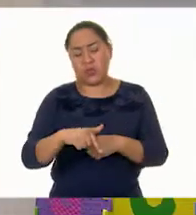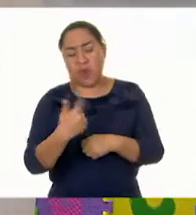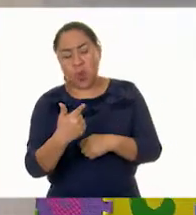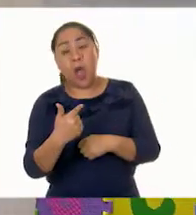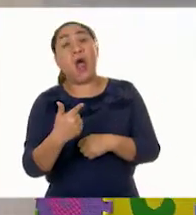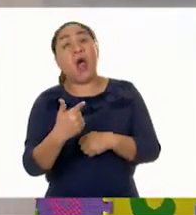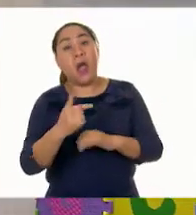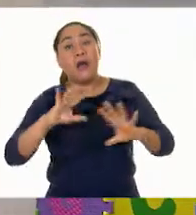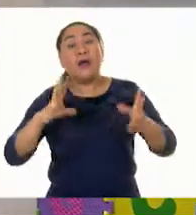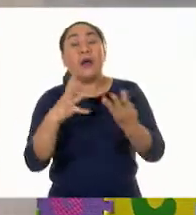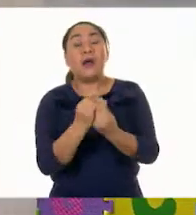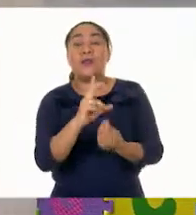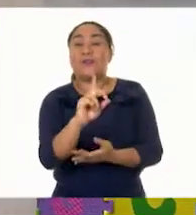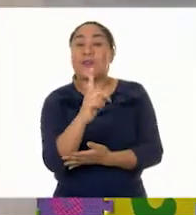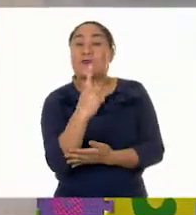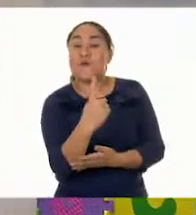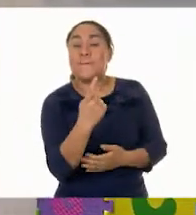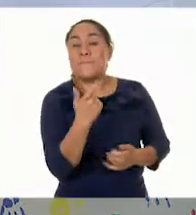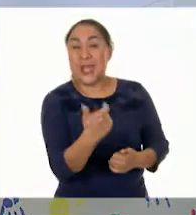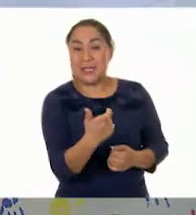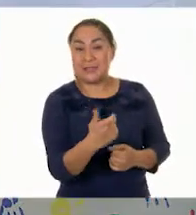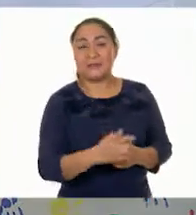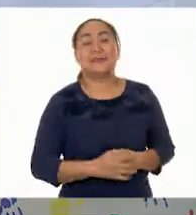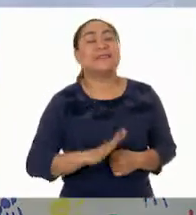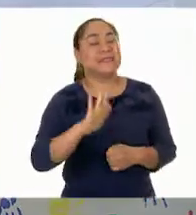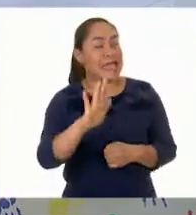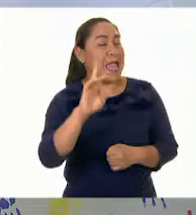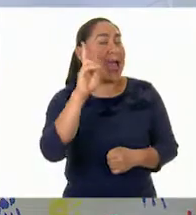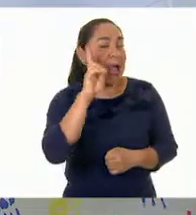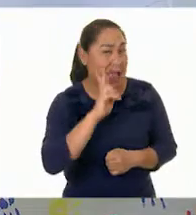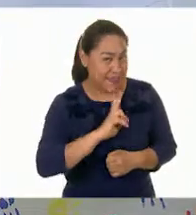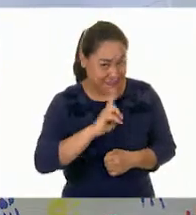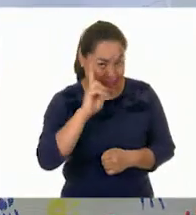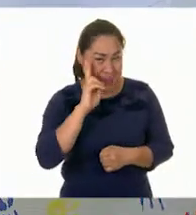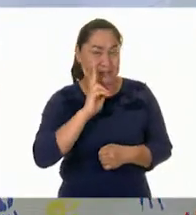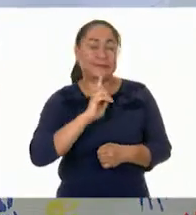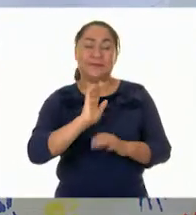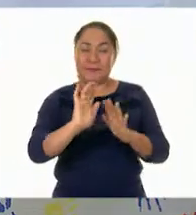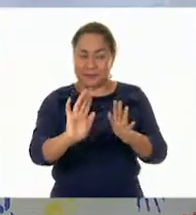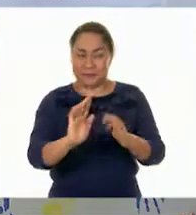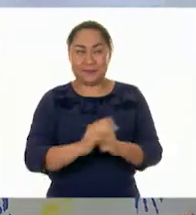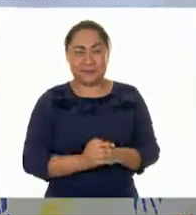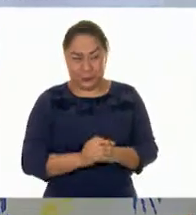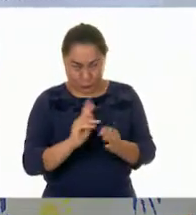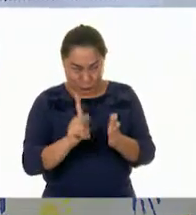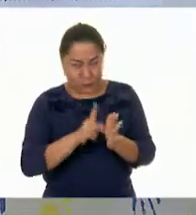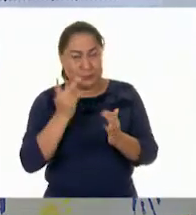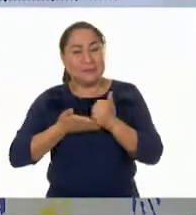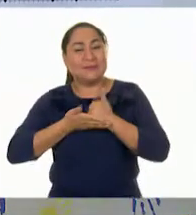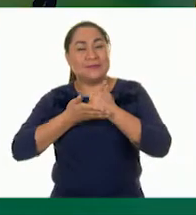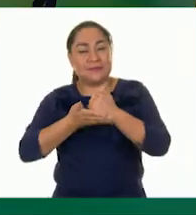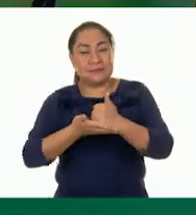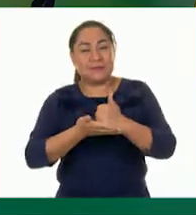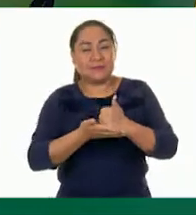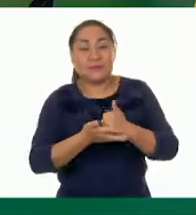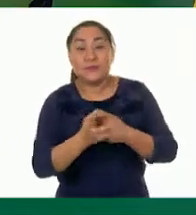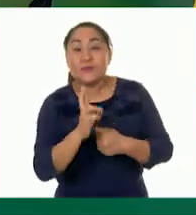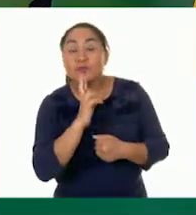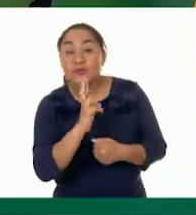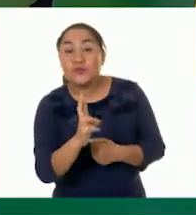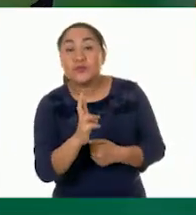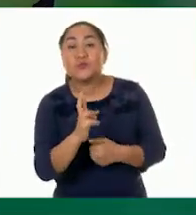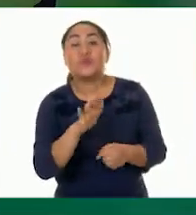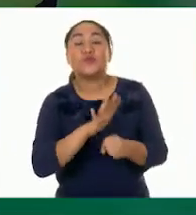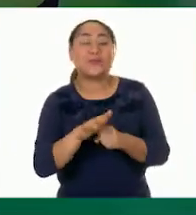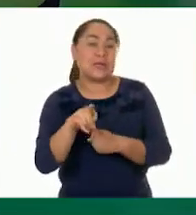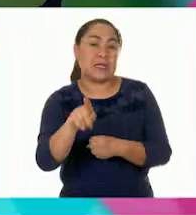y un pesos. Vamos a ver si nosotros completamos este reto, ¿te parece? Vamos a ver el resultado que obtuvo